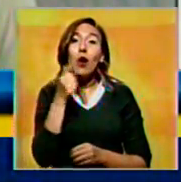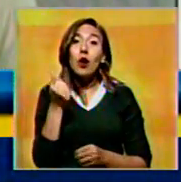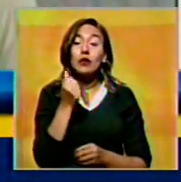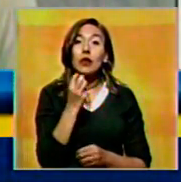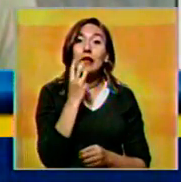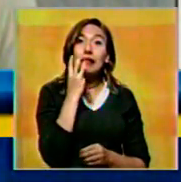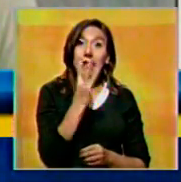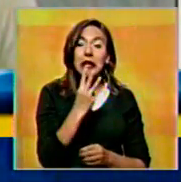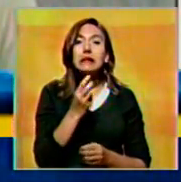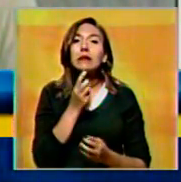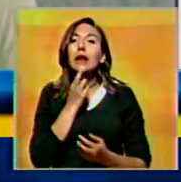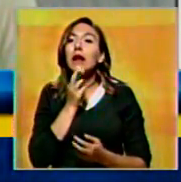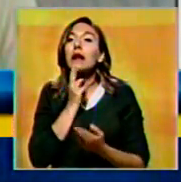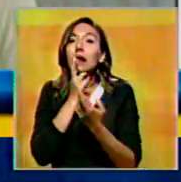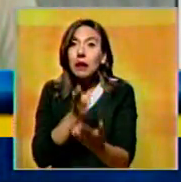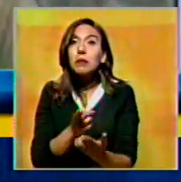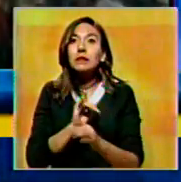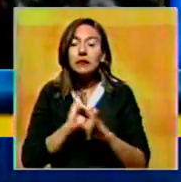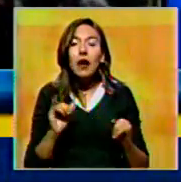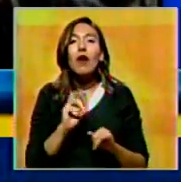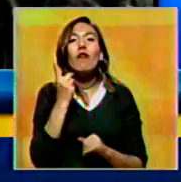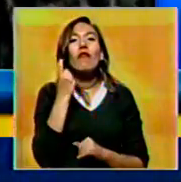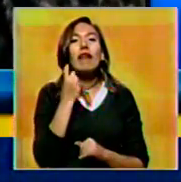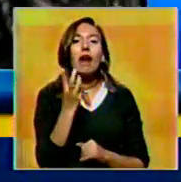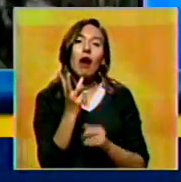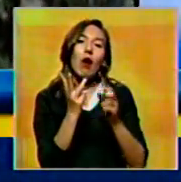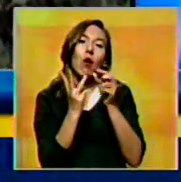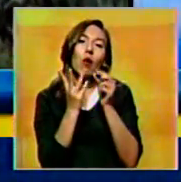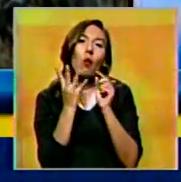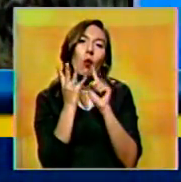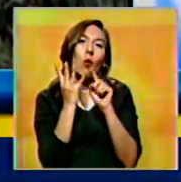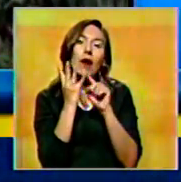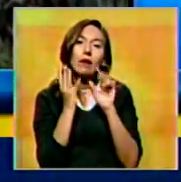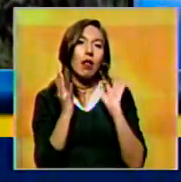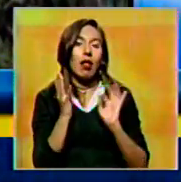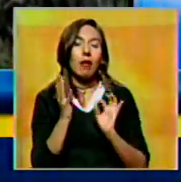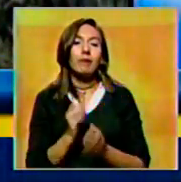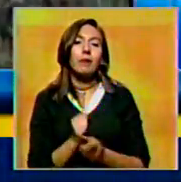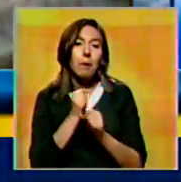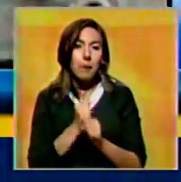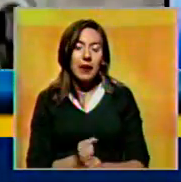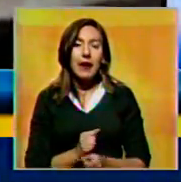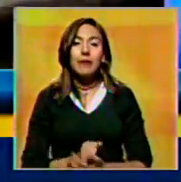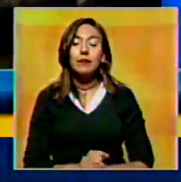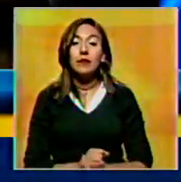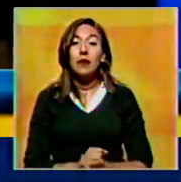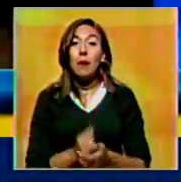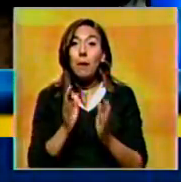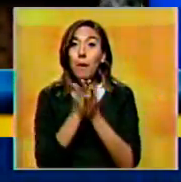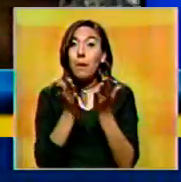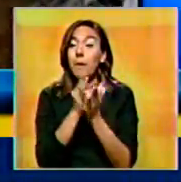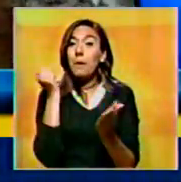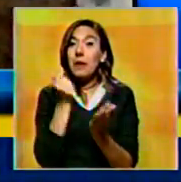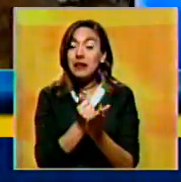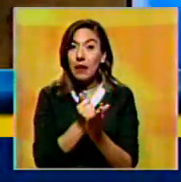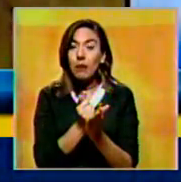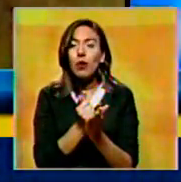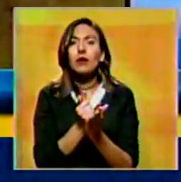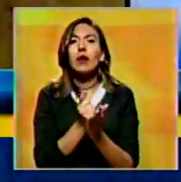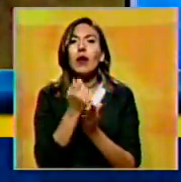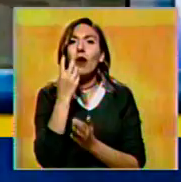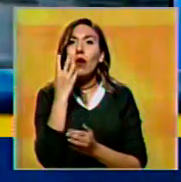cuarto pasajero espera su presentación. La Fiscalía precisó que los pasaportes de cuatro ocupantes son auténticos,